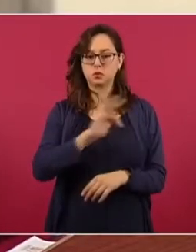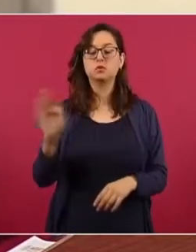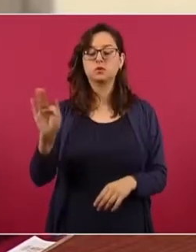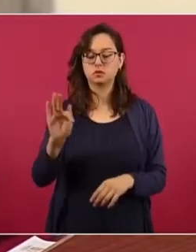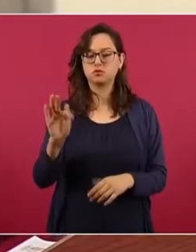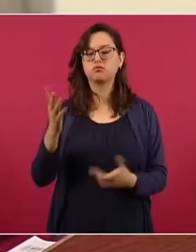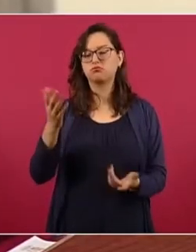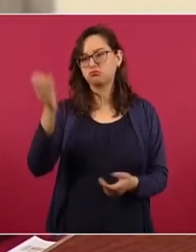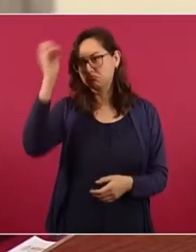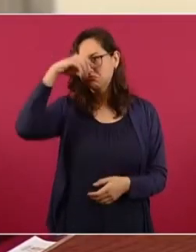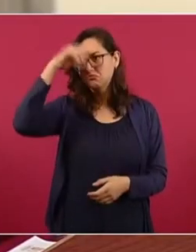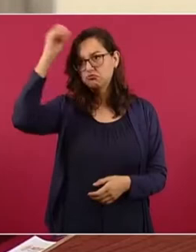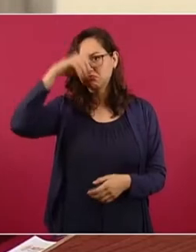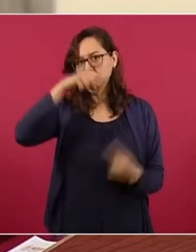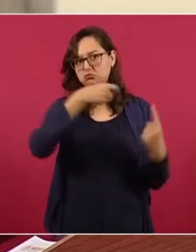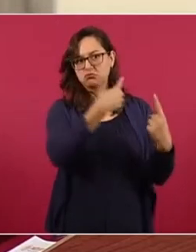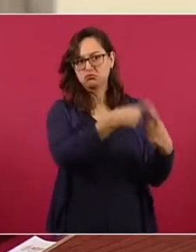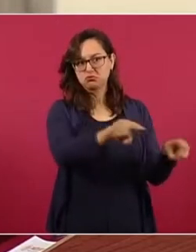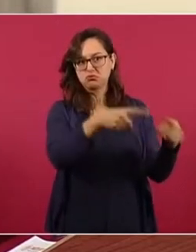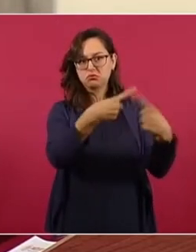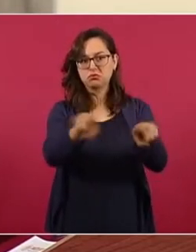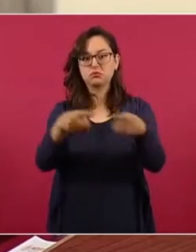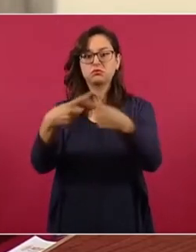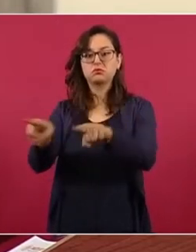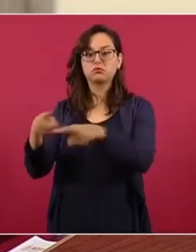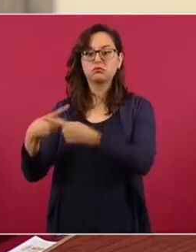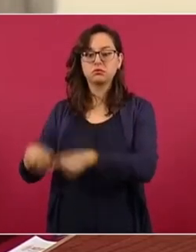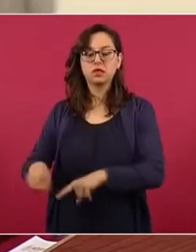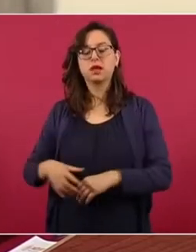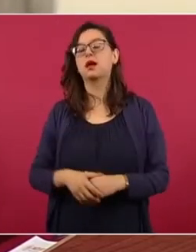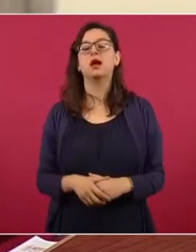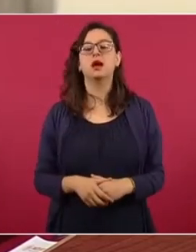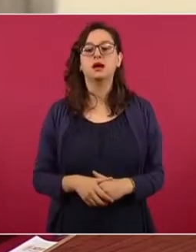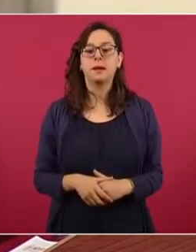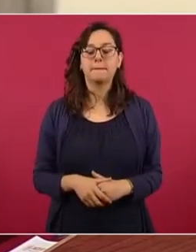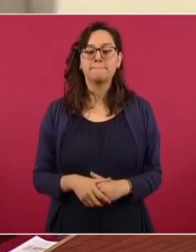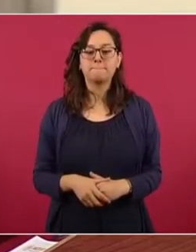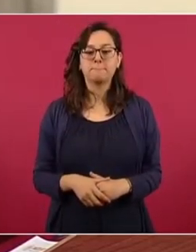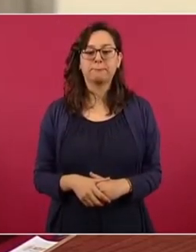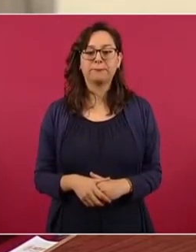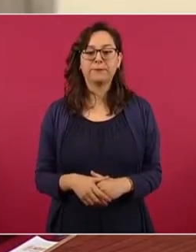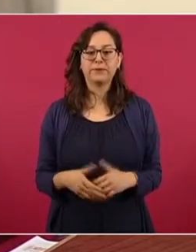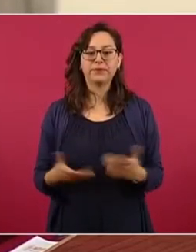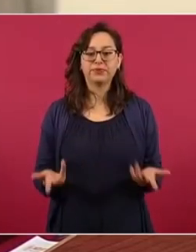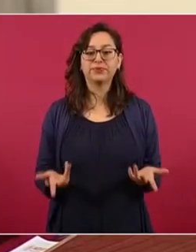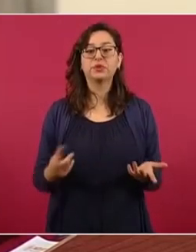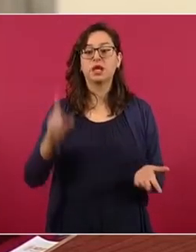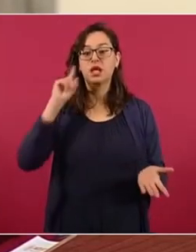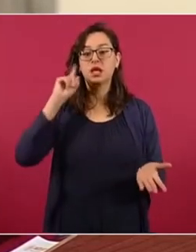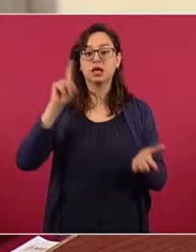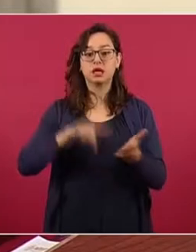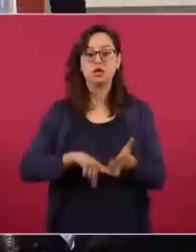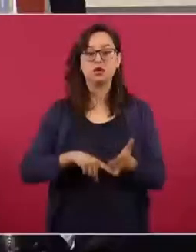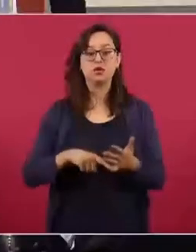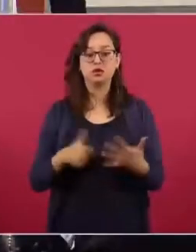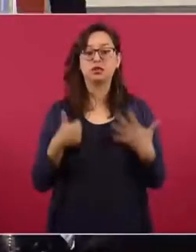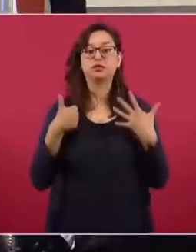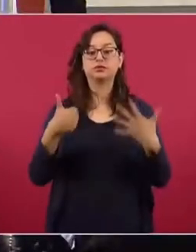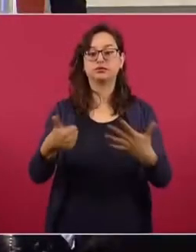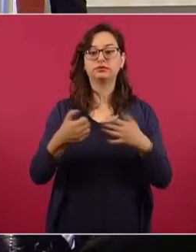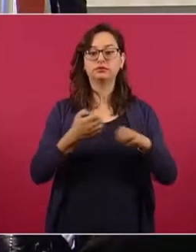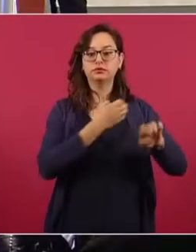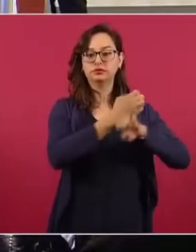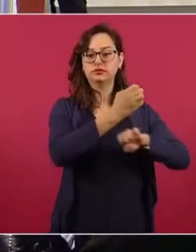Creo que estos seis estados representan